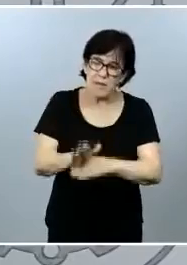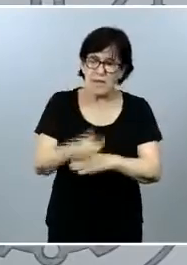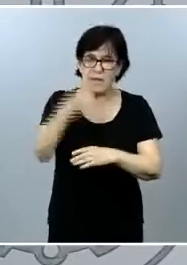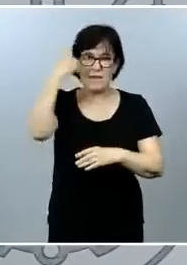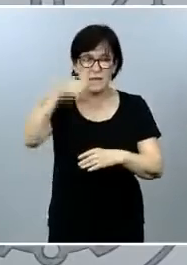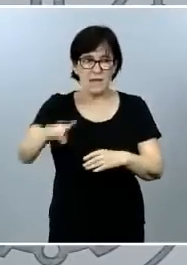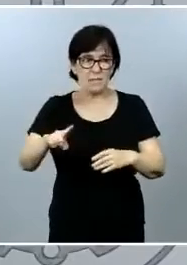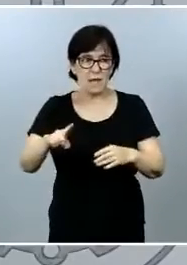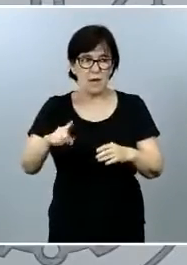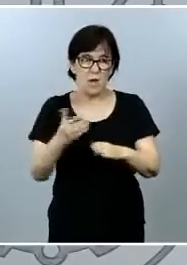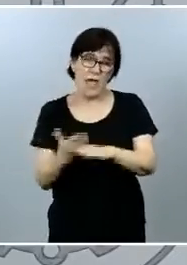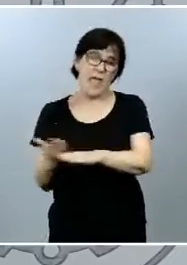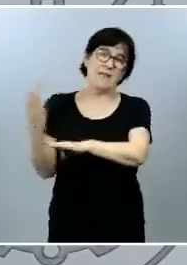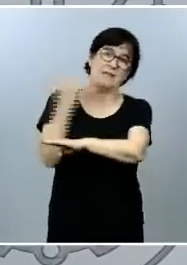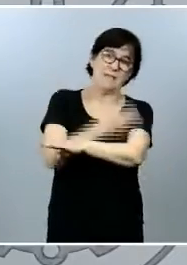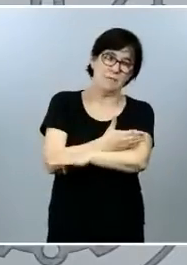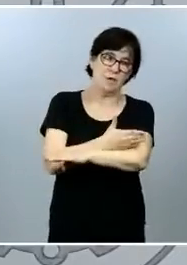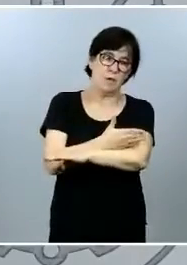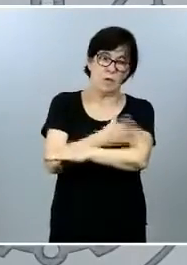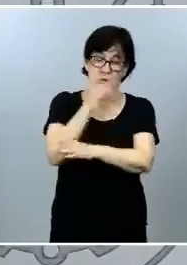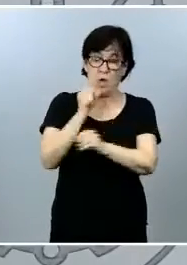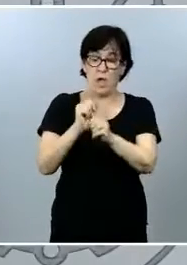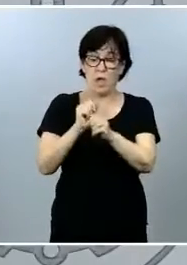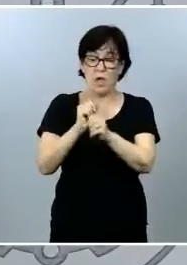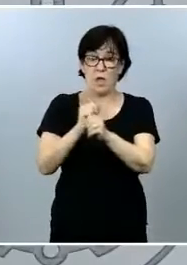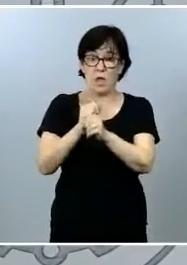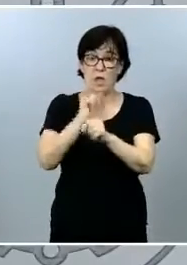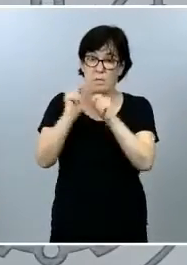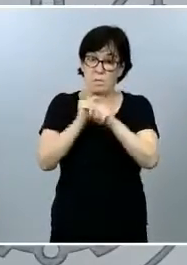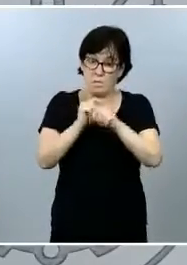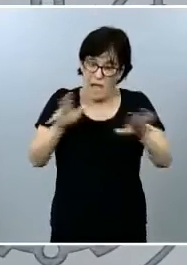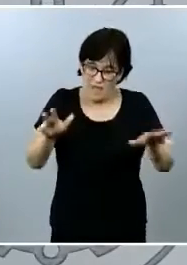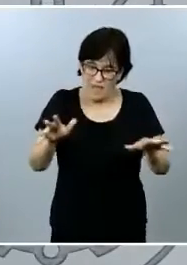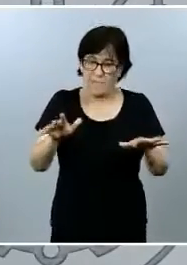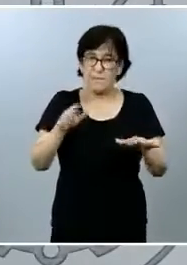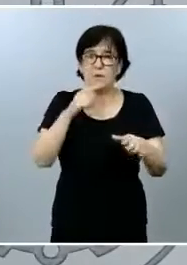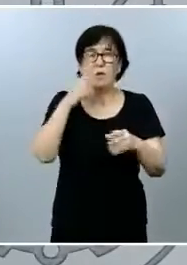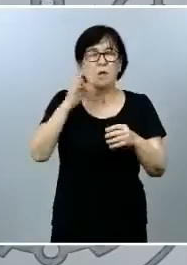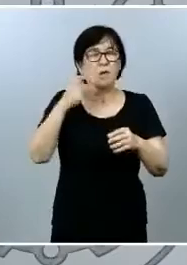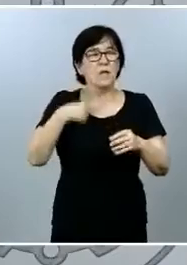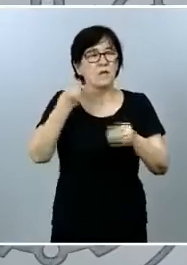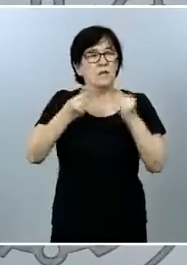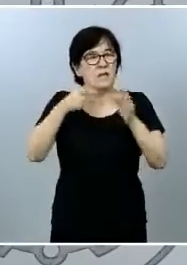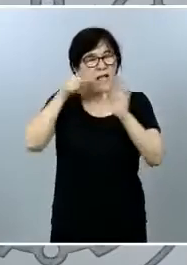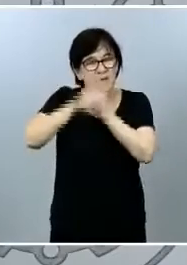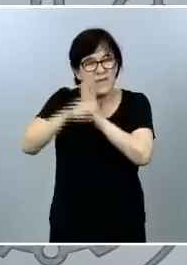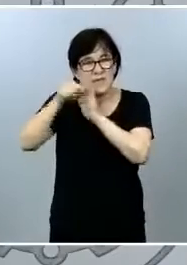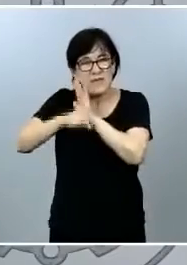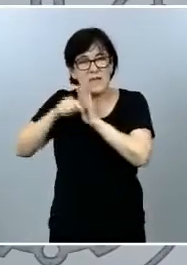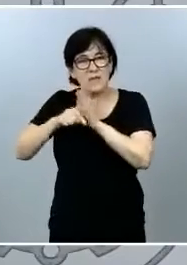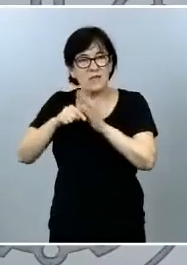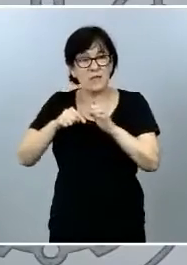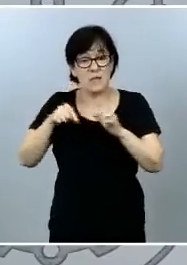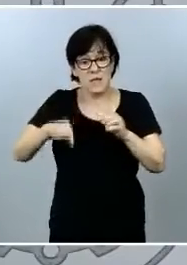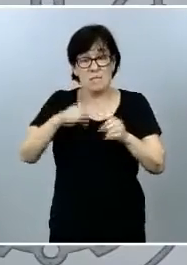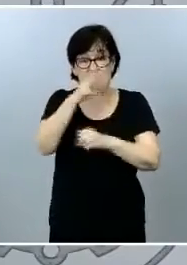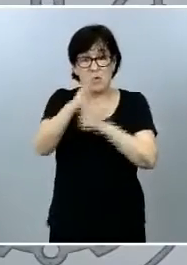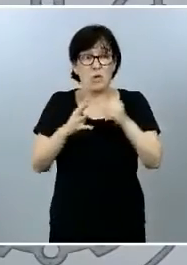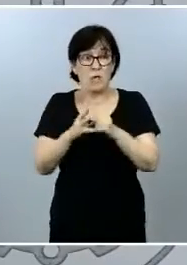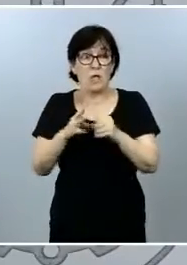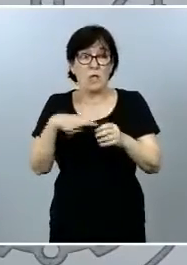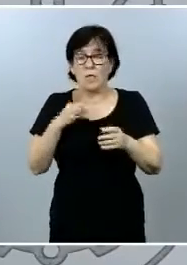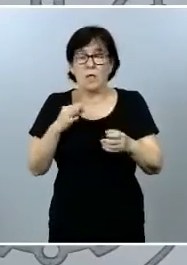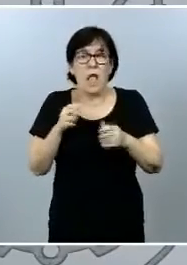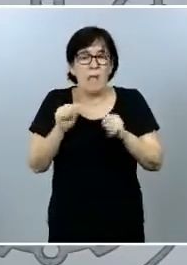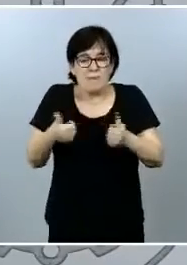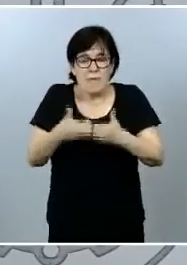hemos anticipado con motivo de la pandemia teníamos previsto su desarrollo a lo largo de la legislatura pero lo hemos puesto en marcha